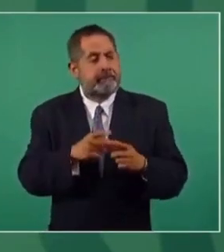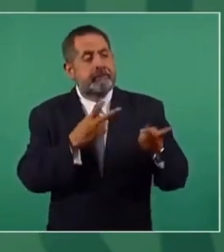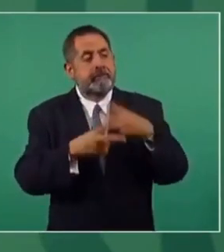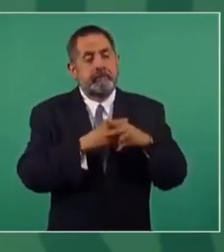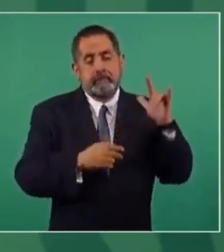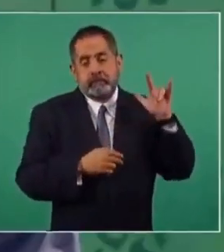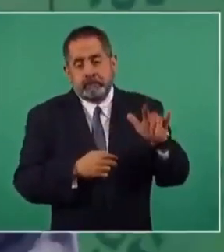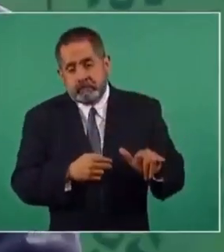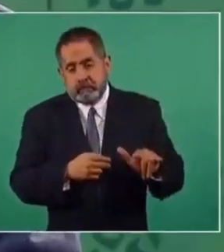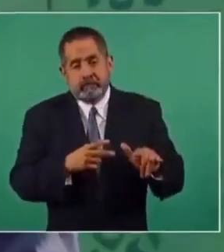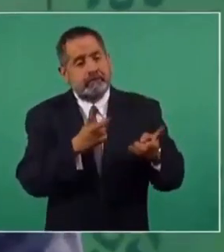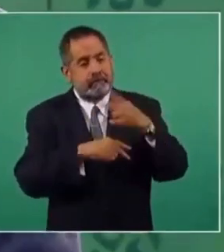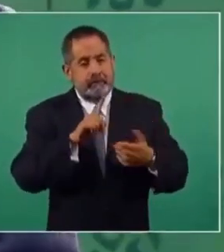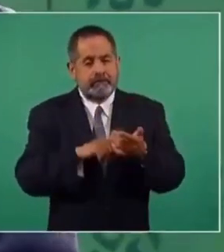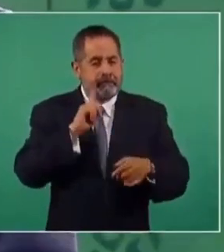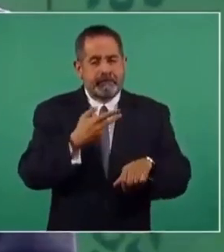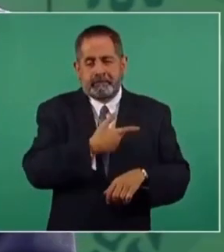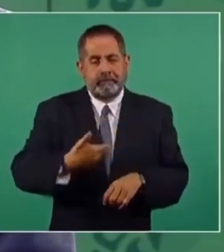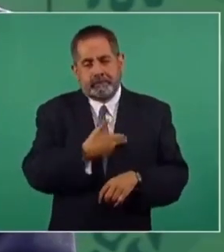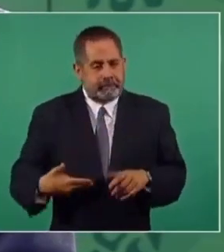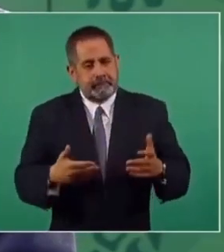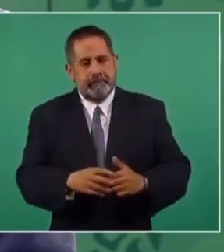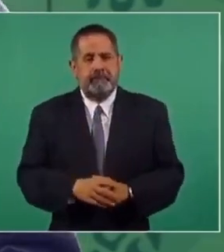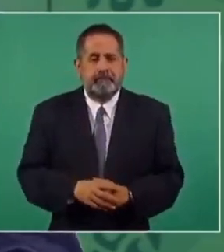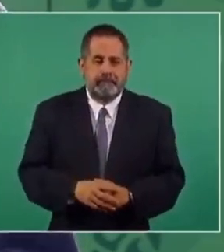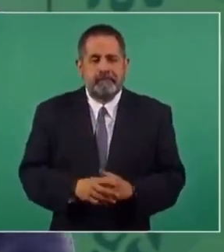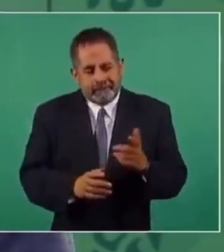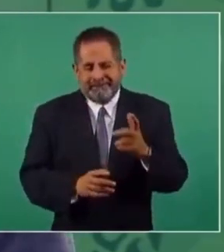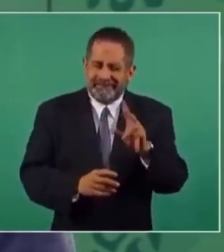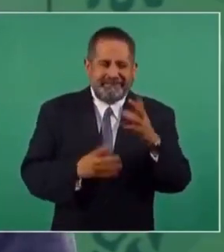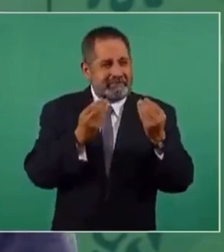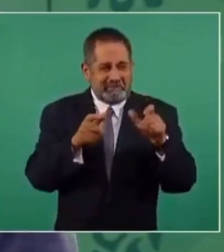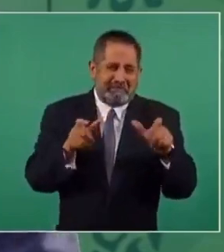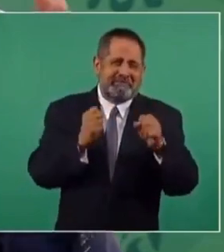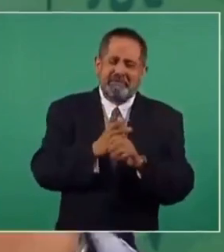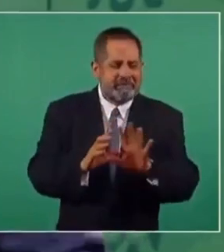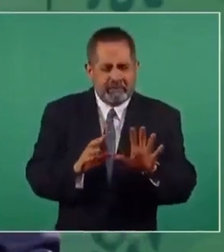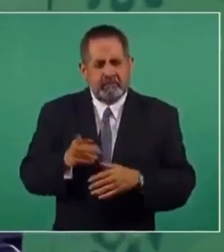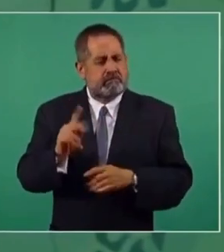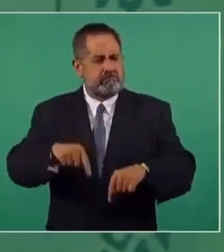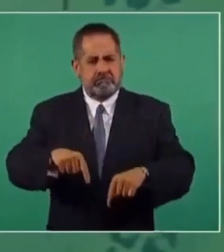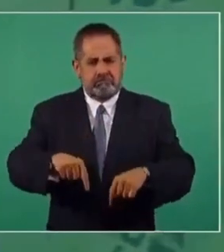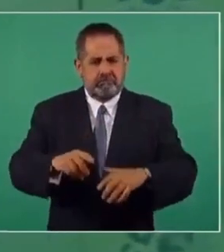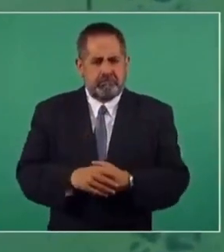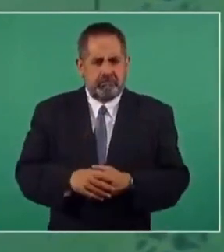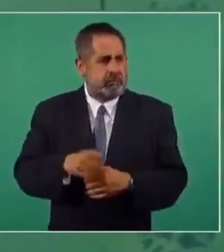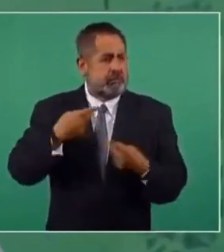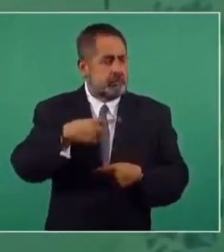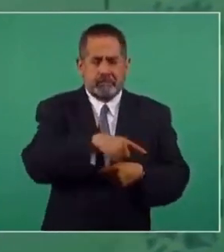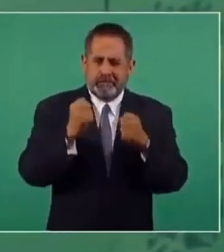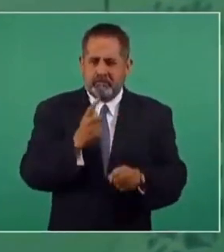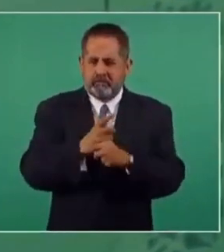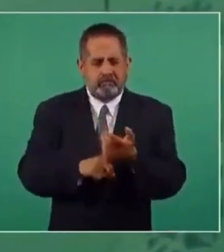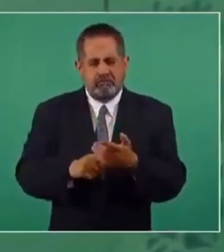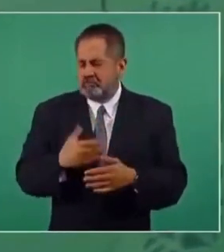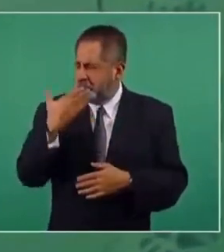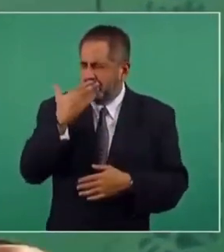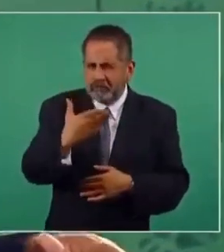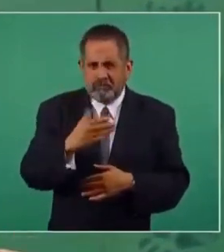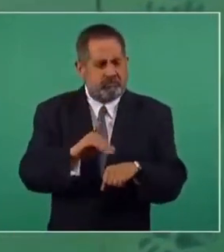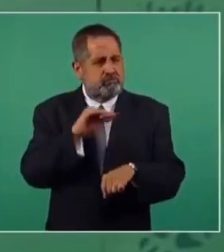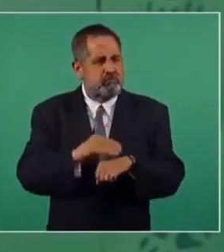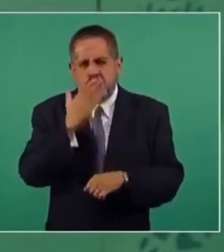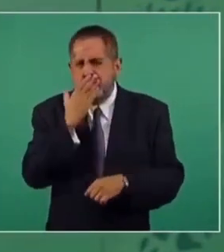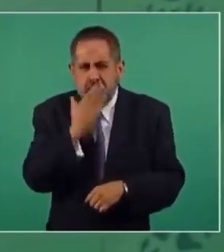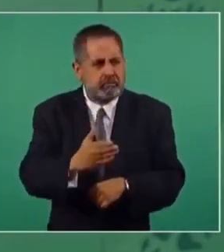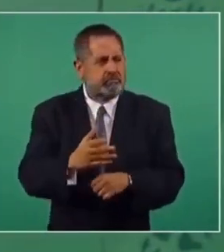unos aviones, porque venía la vicepresidenta. Entonces, eso no. Pero ya estando aquí, los de seguridad, se portaron muy